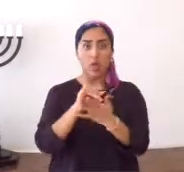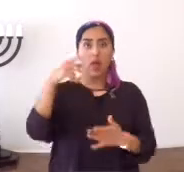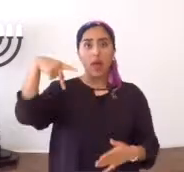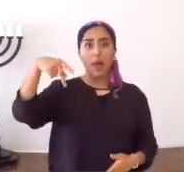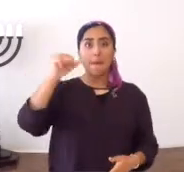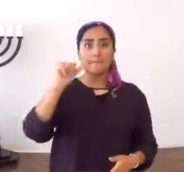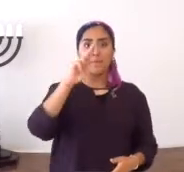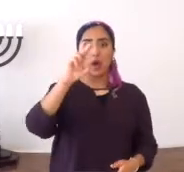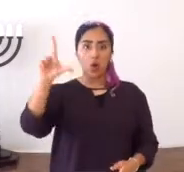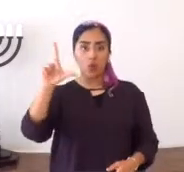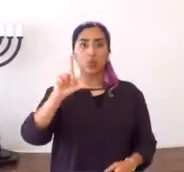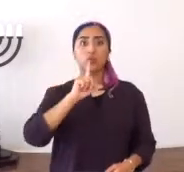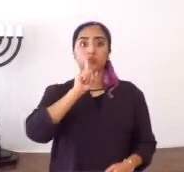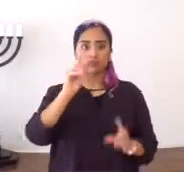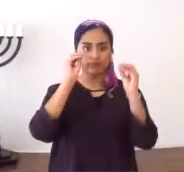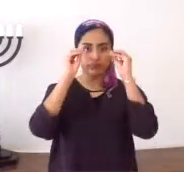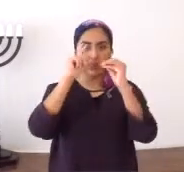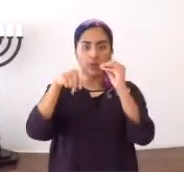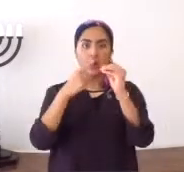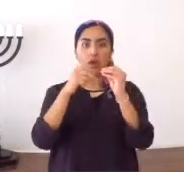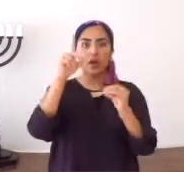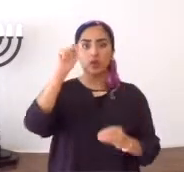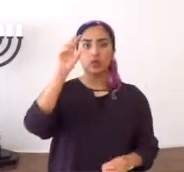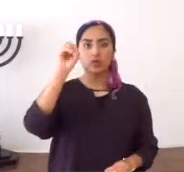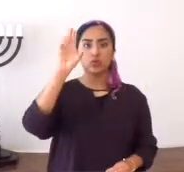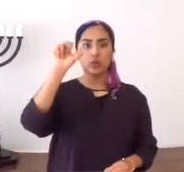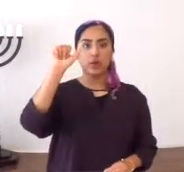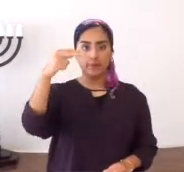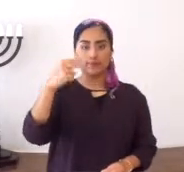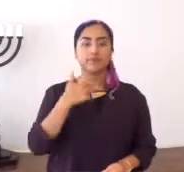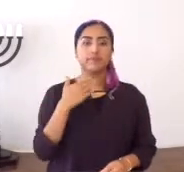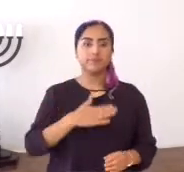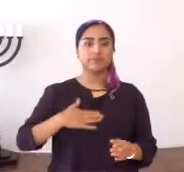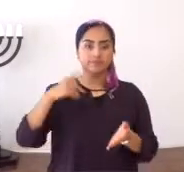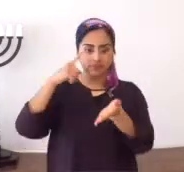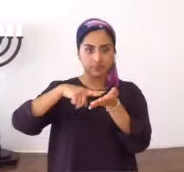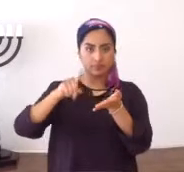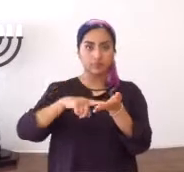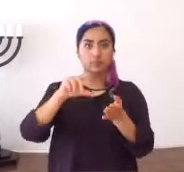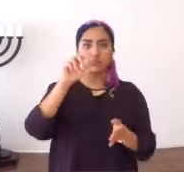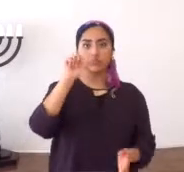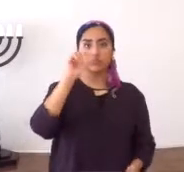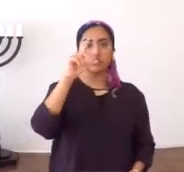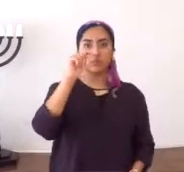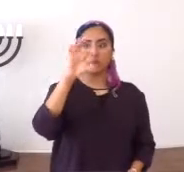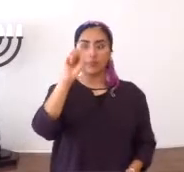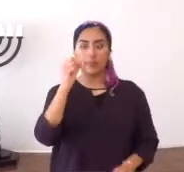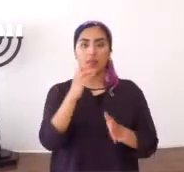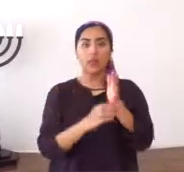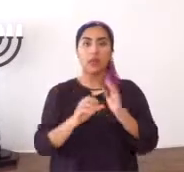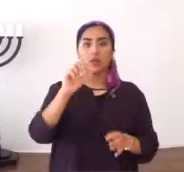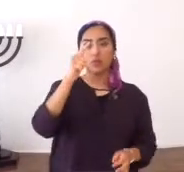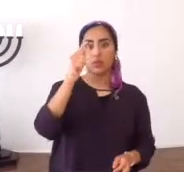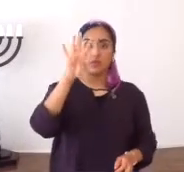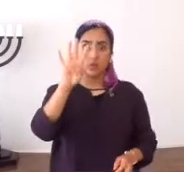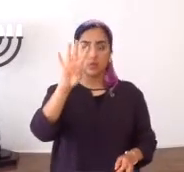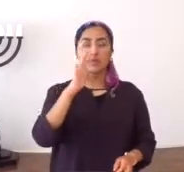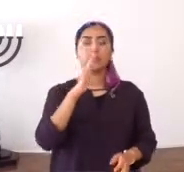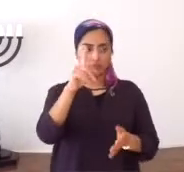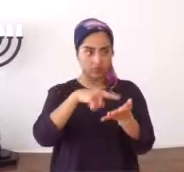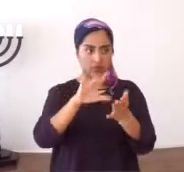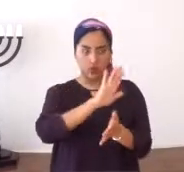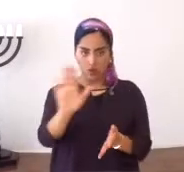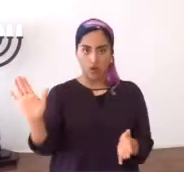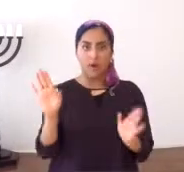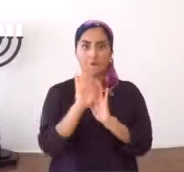donde se comprueba, que Shaul, Pablo, Shaul, enseñaba la Torah, vamos a Hechos, veinticuatro, por